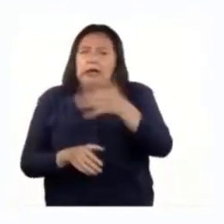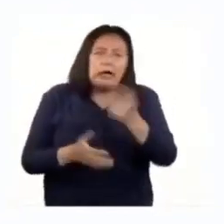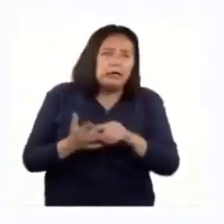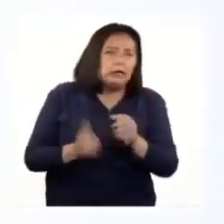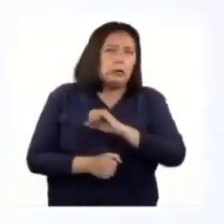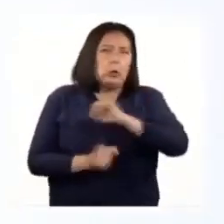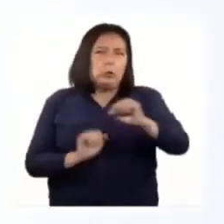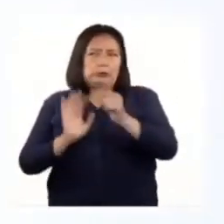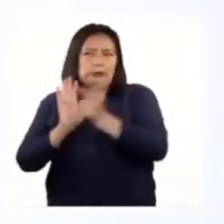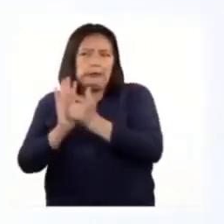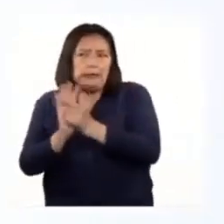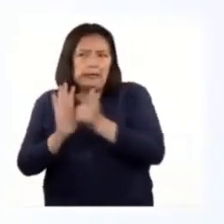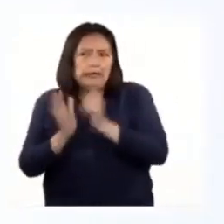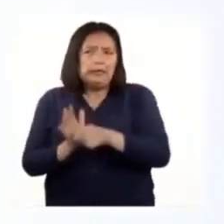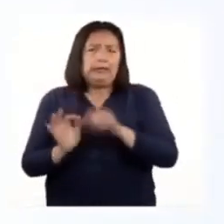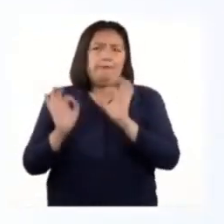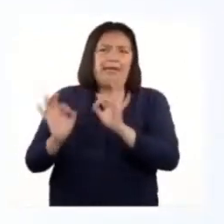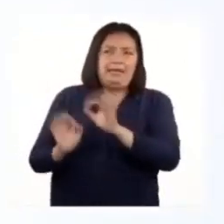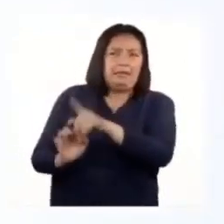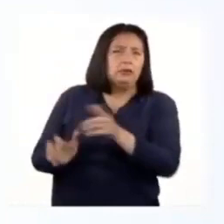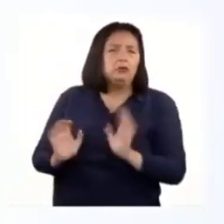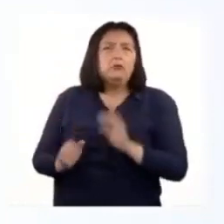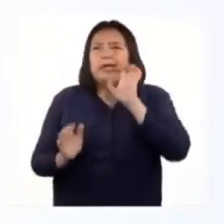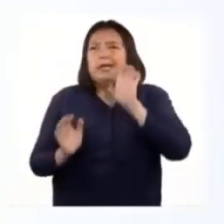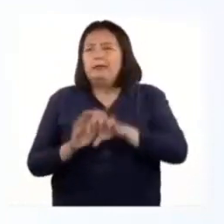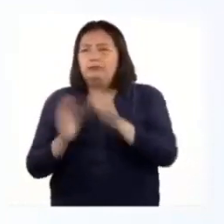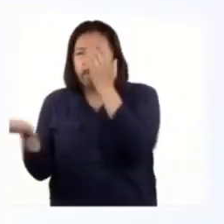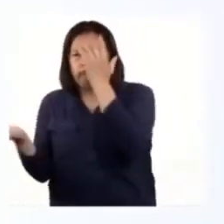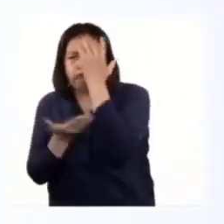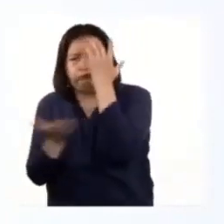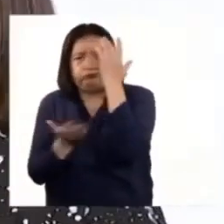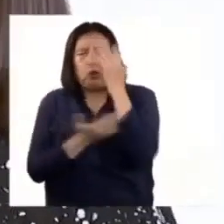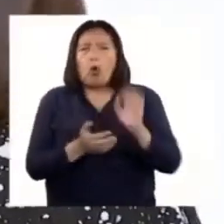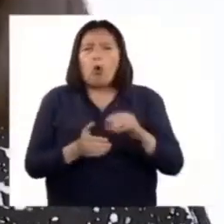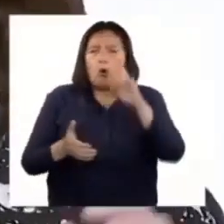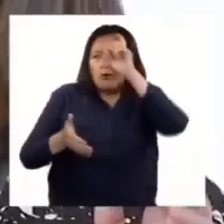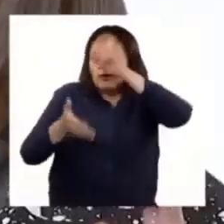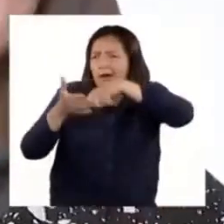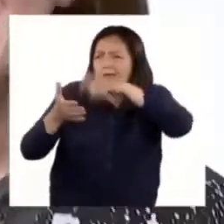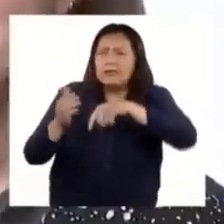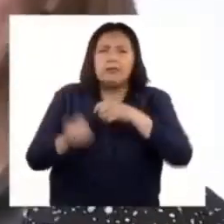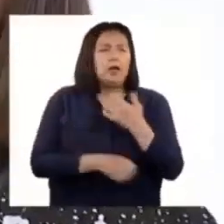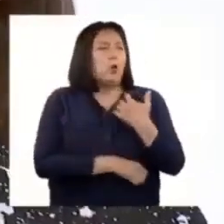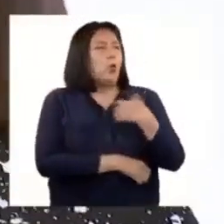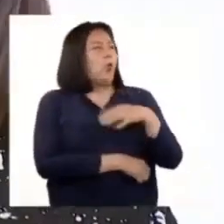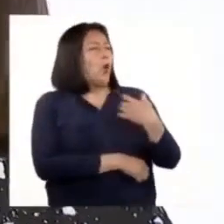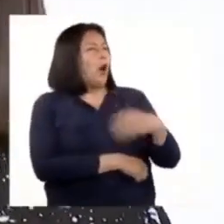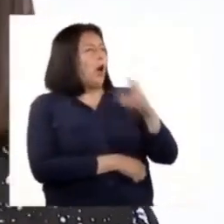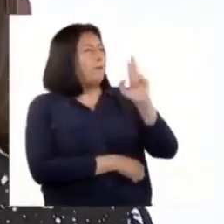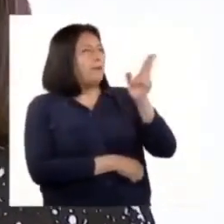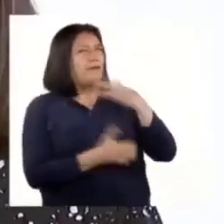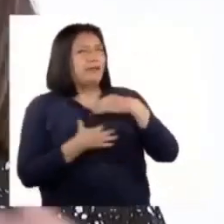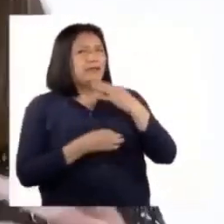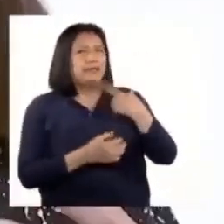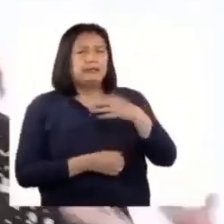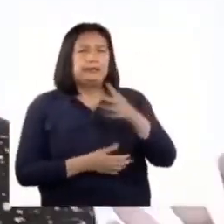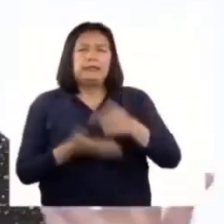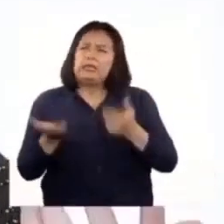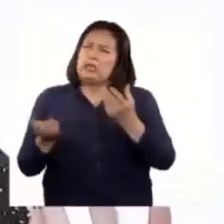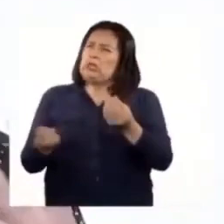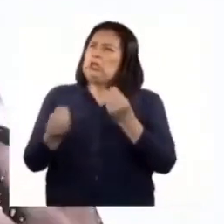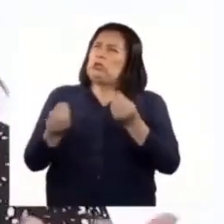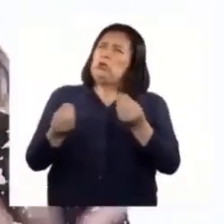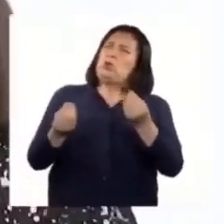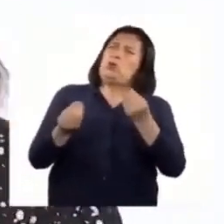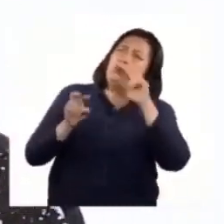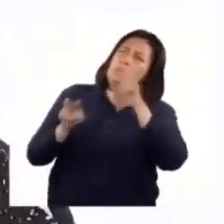ilegal que los amenace, como la tala o la minería. B. Profe, qué interesante. Pero una pregunta, ¿cómo los